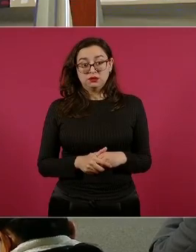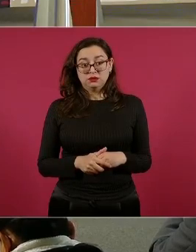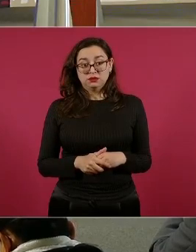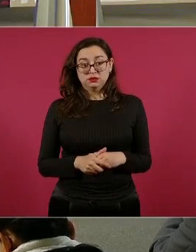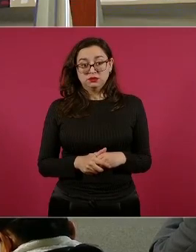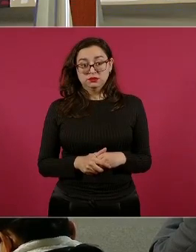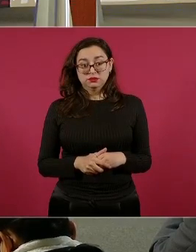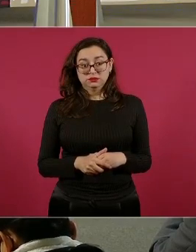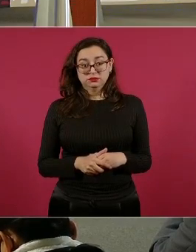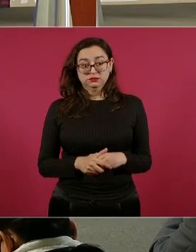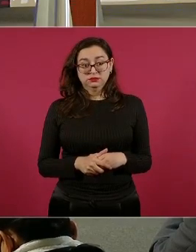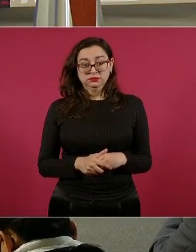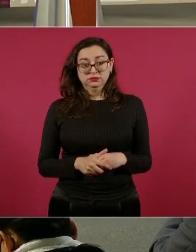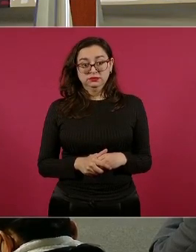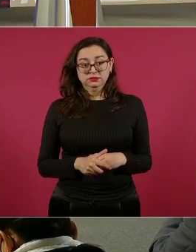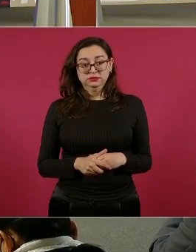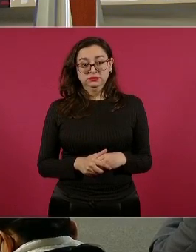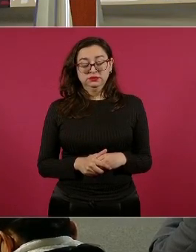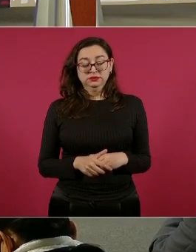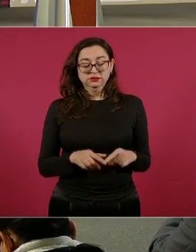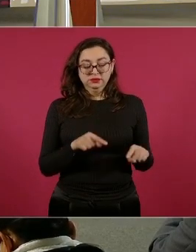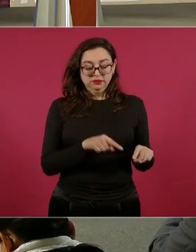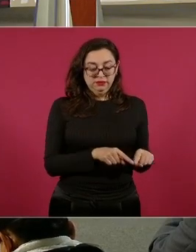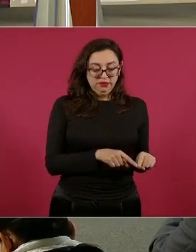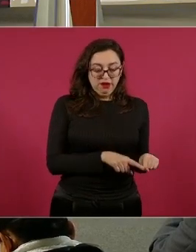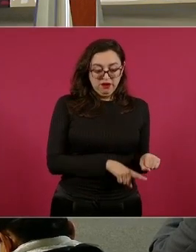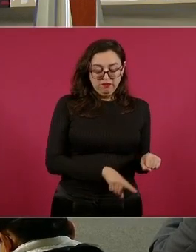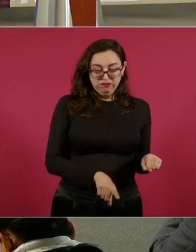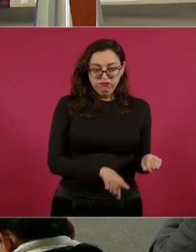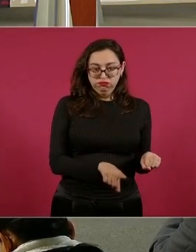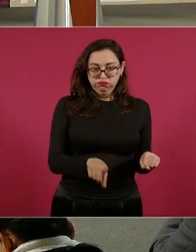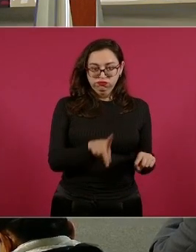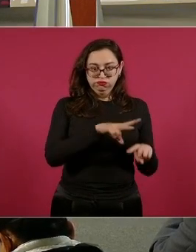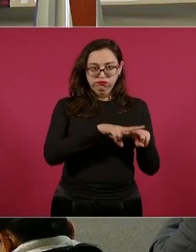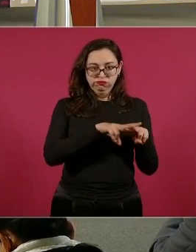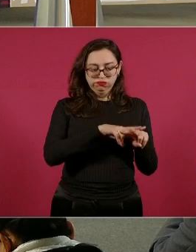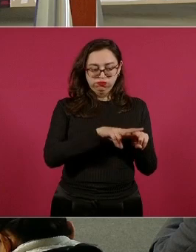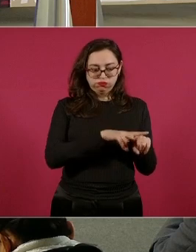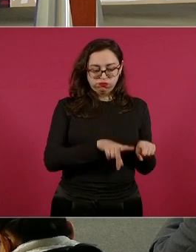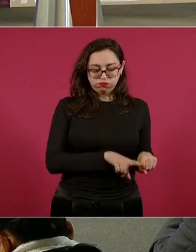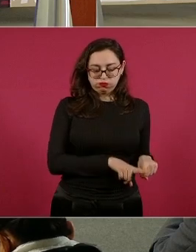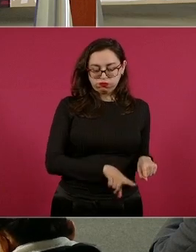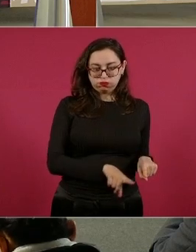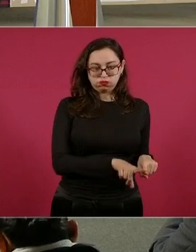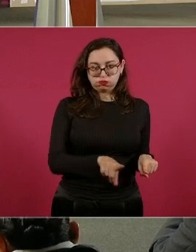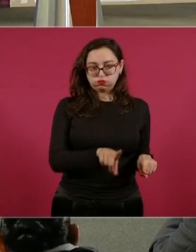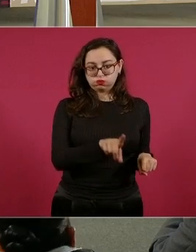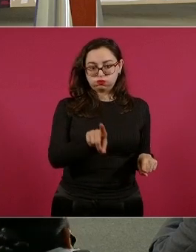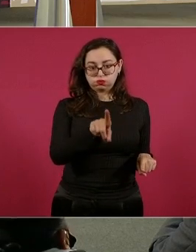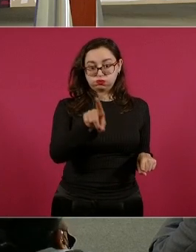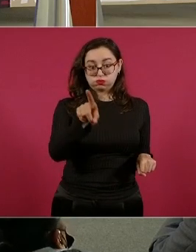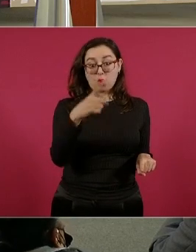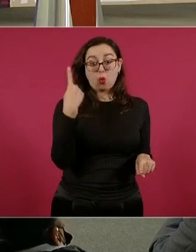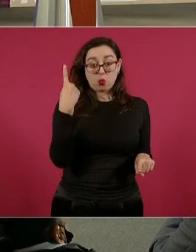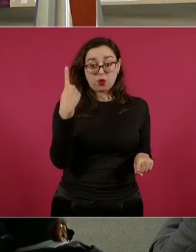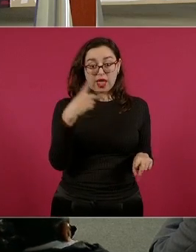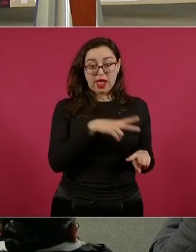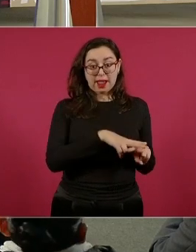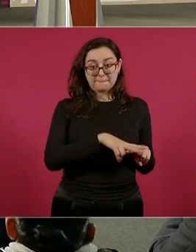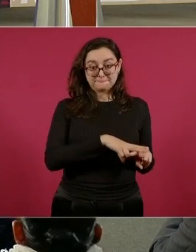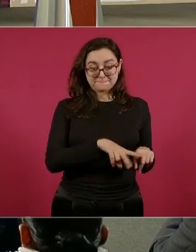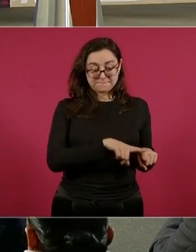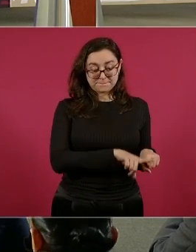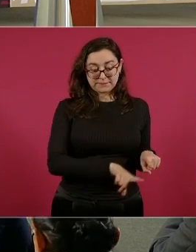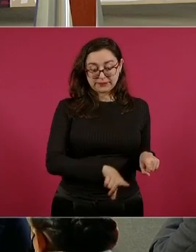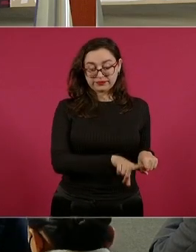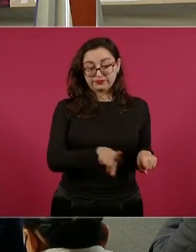hasta Mérida